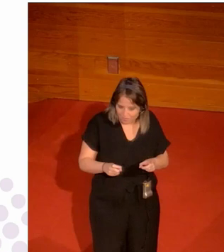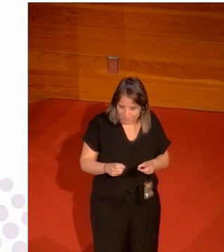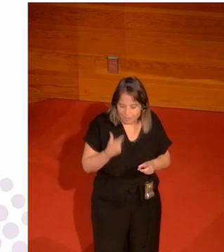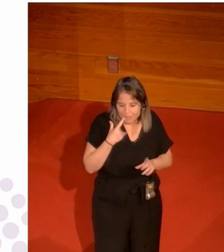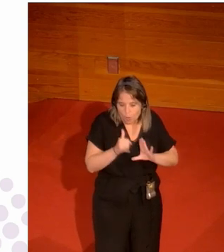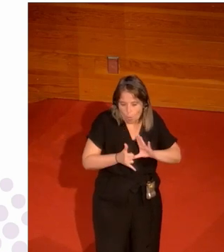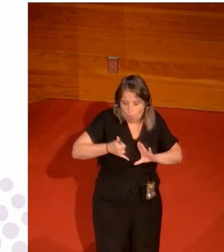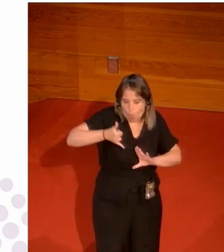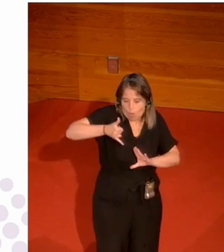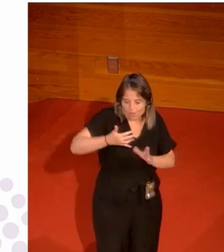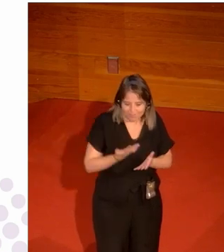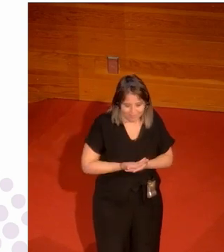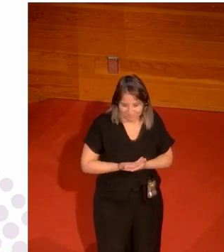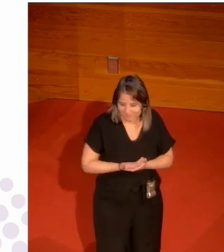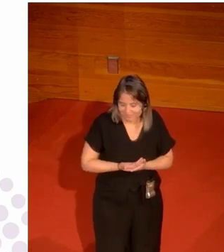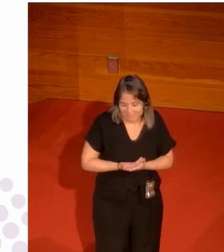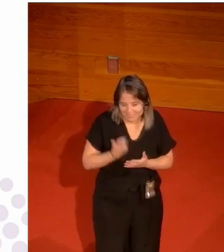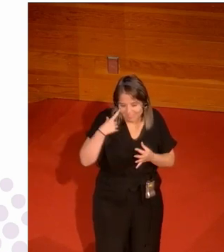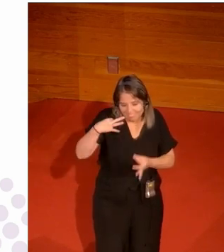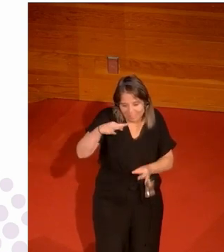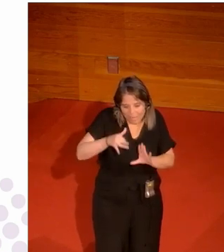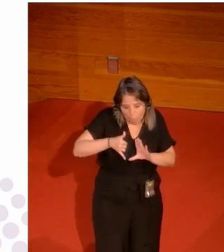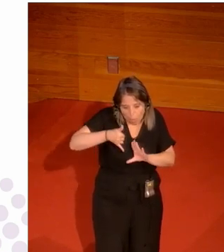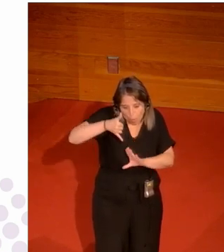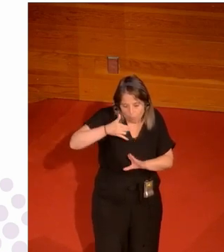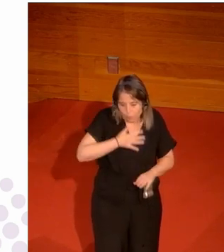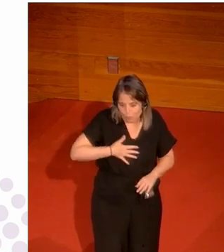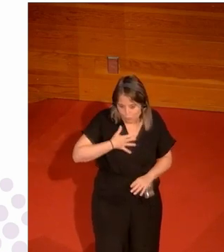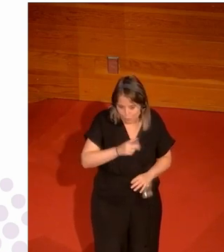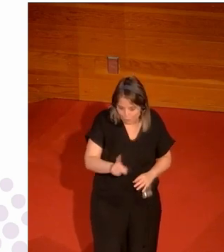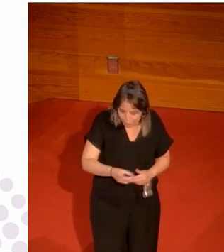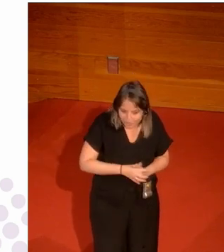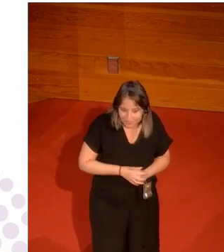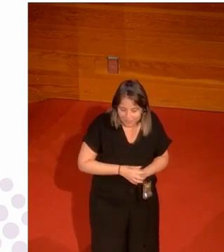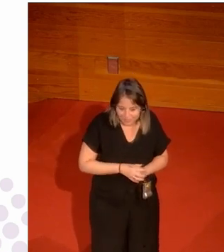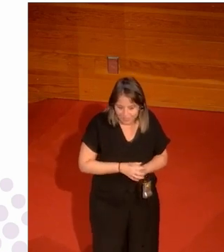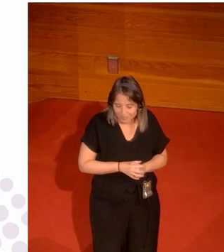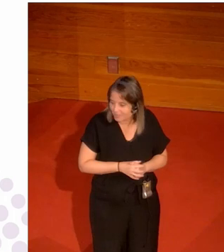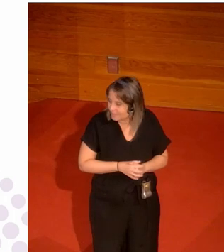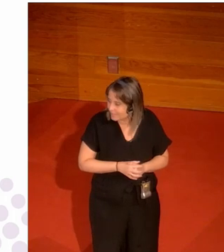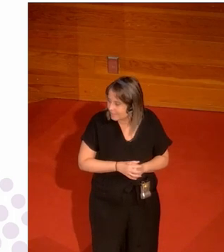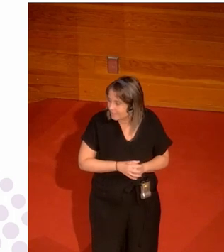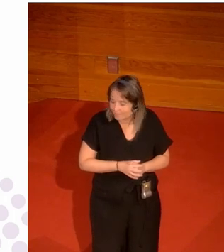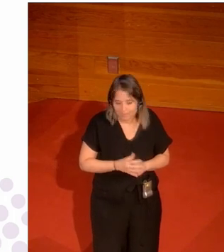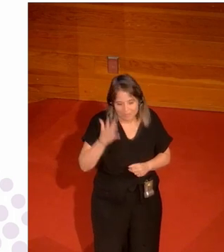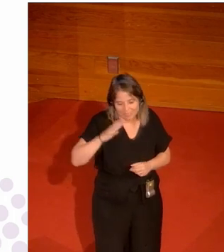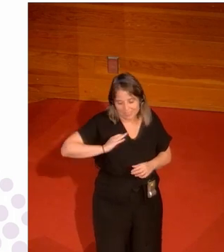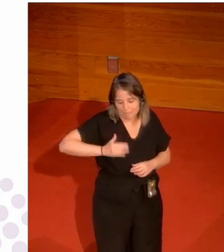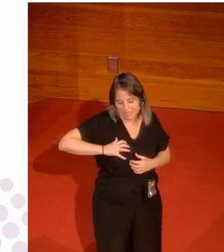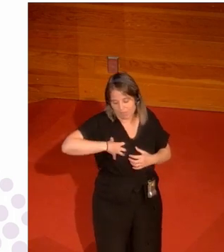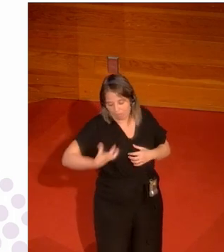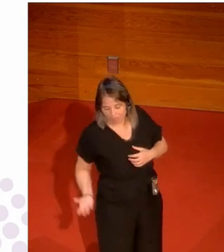sea tan minúsculo el trozo de tela porque debe ser muy incómodo a la hora de jugar con eso estás más preocupado a mejor de si se te sale un pecho